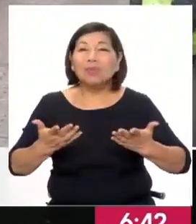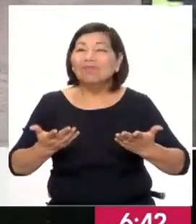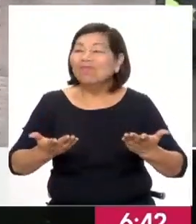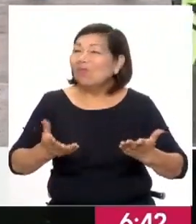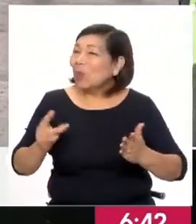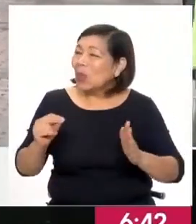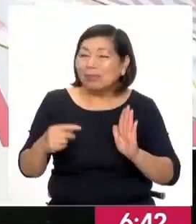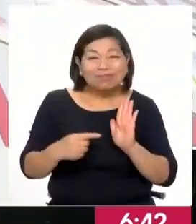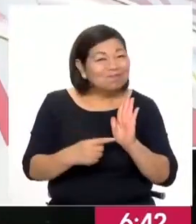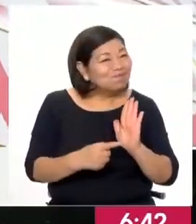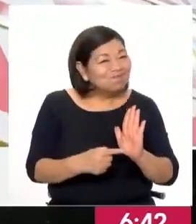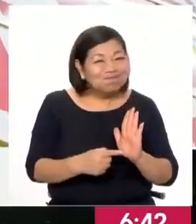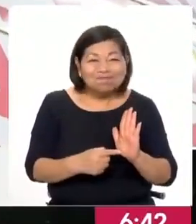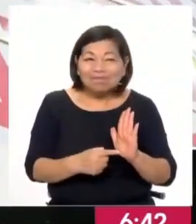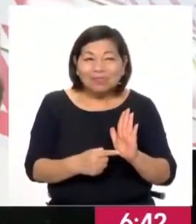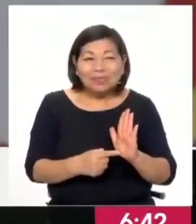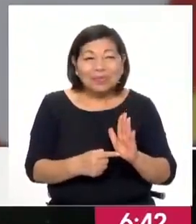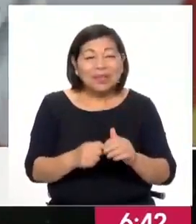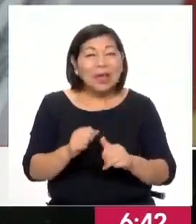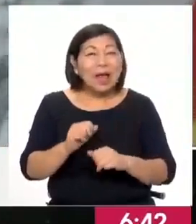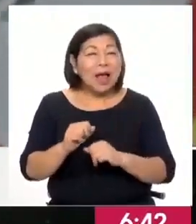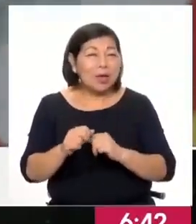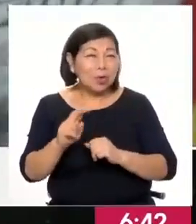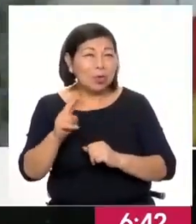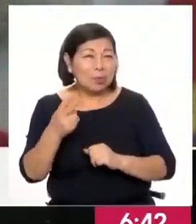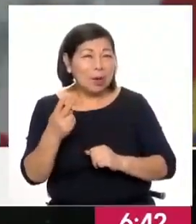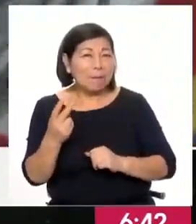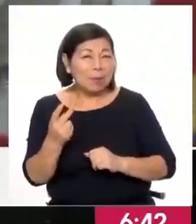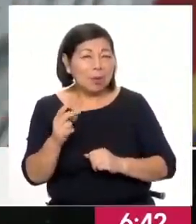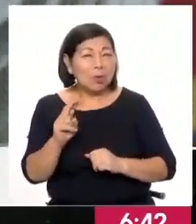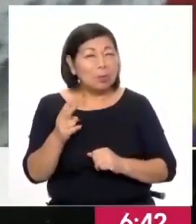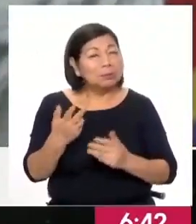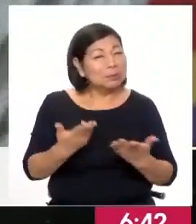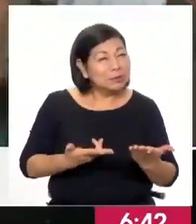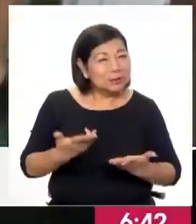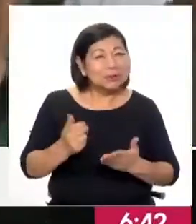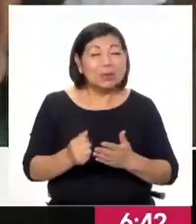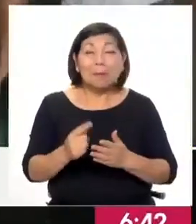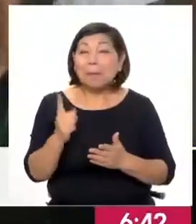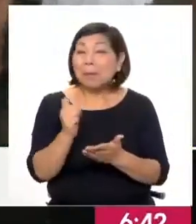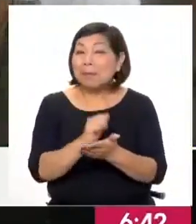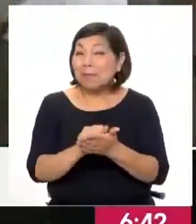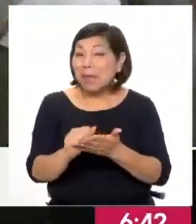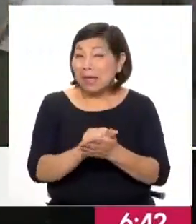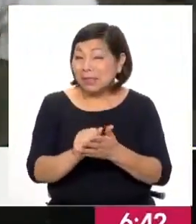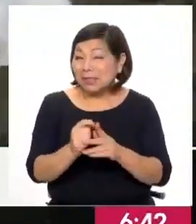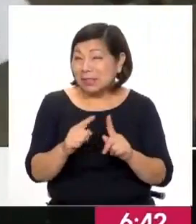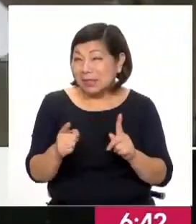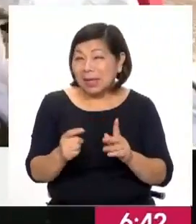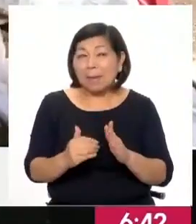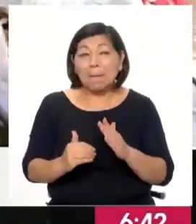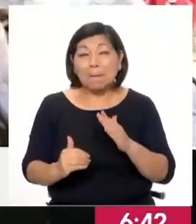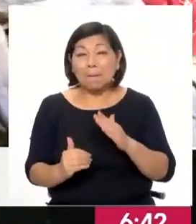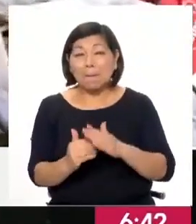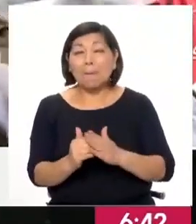presentes a lo largo del 2021, digamos, o en los primeros meses del 2022, ¿no? Como, por ejemplo,